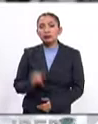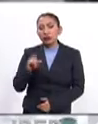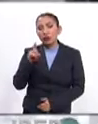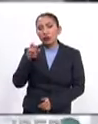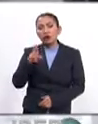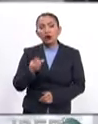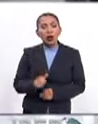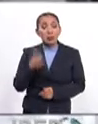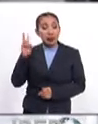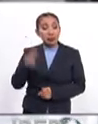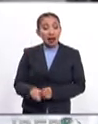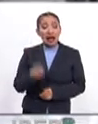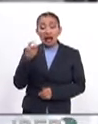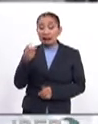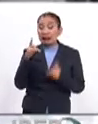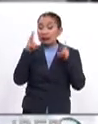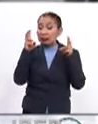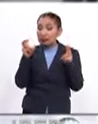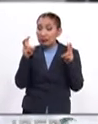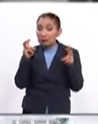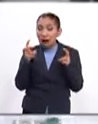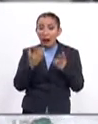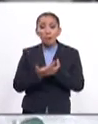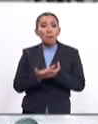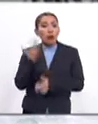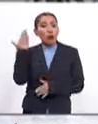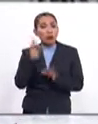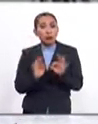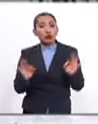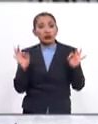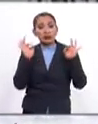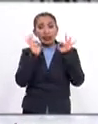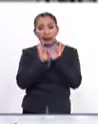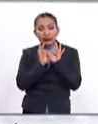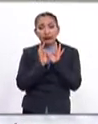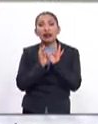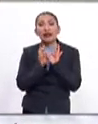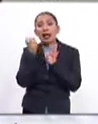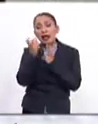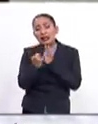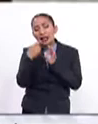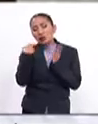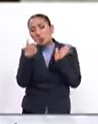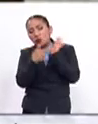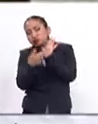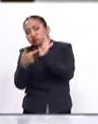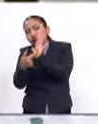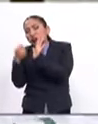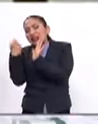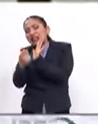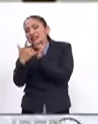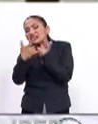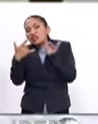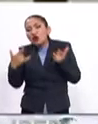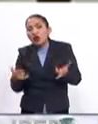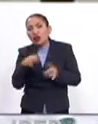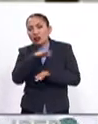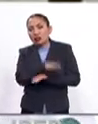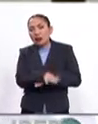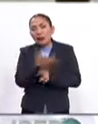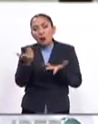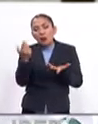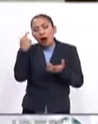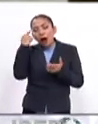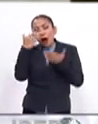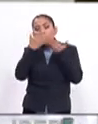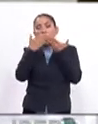doctora, que sin duda alguna es un tema muy relevante, estas pinceladas que usted nos da de historia, que nos